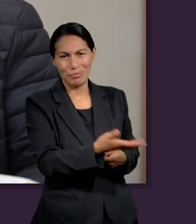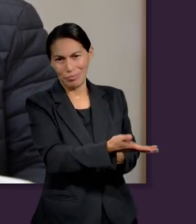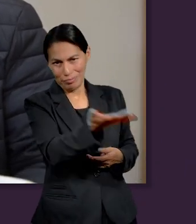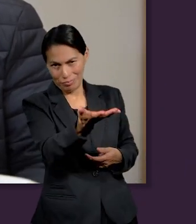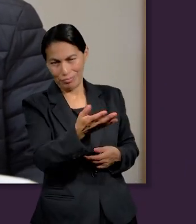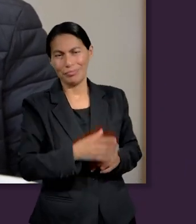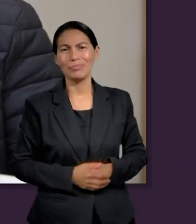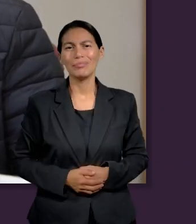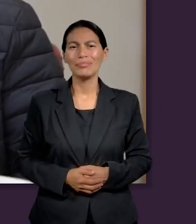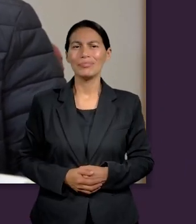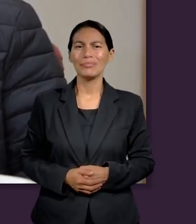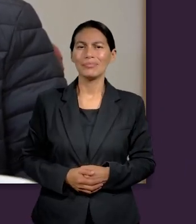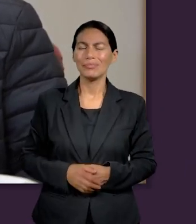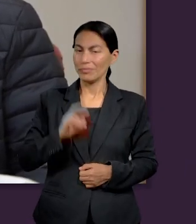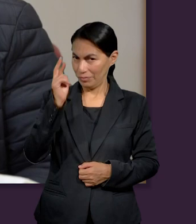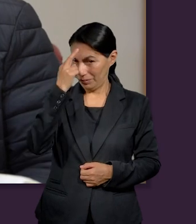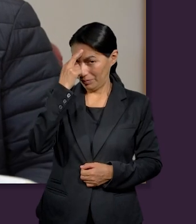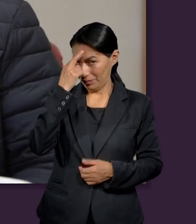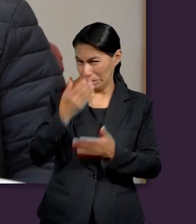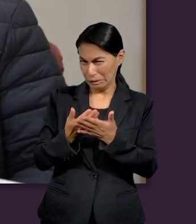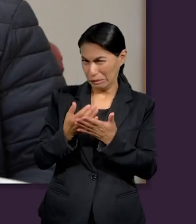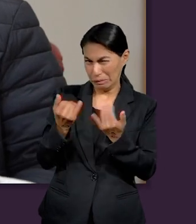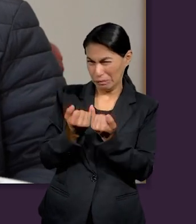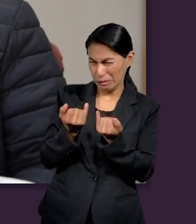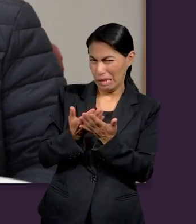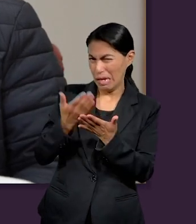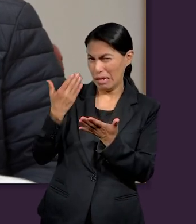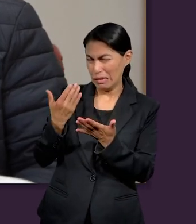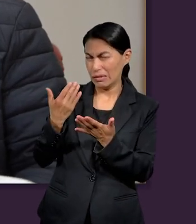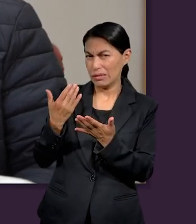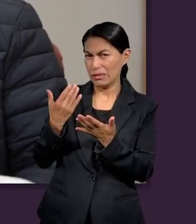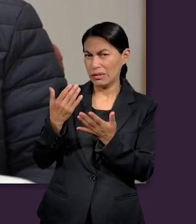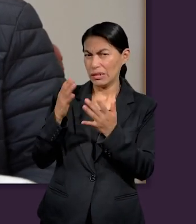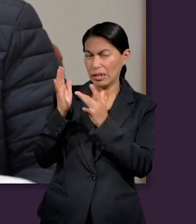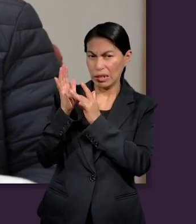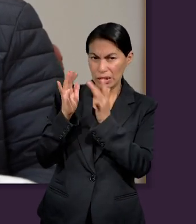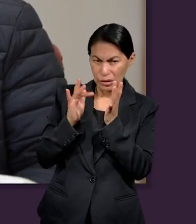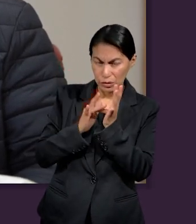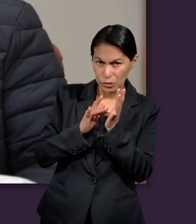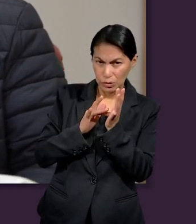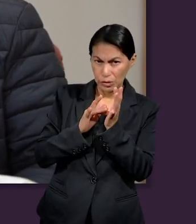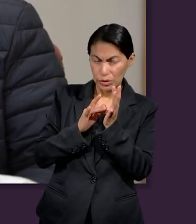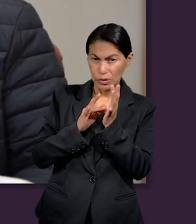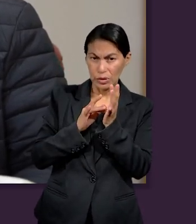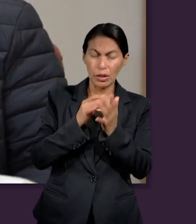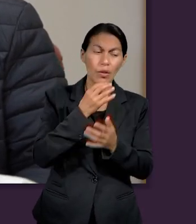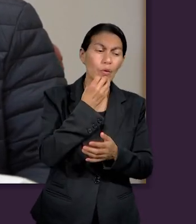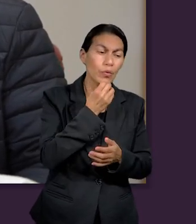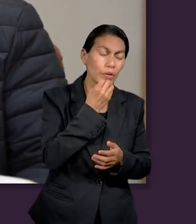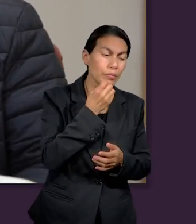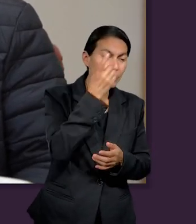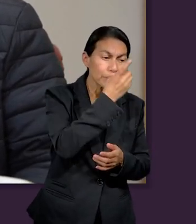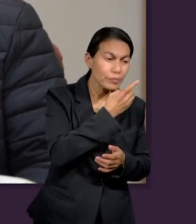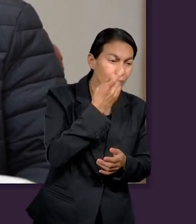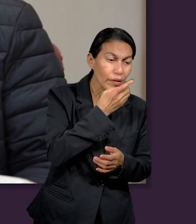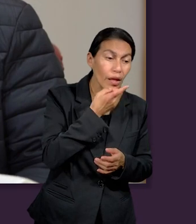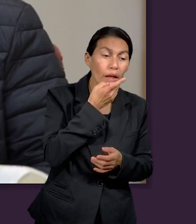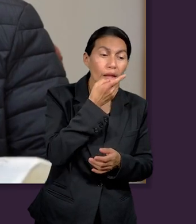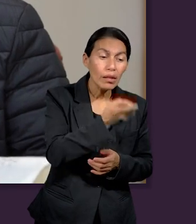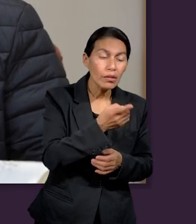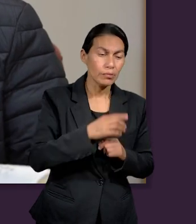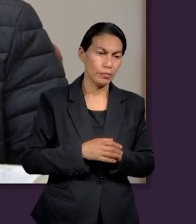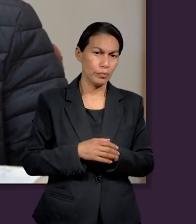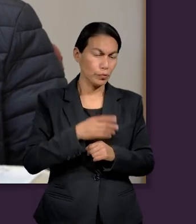el ejemplo también o en la ocasión aquella cuando el Señor Jesús le dijo a Judas y a los